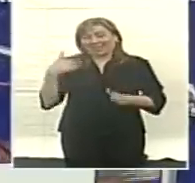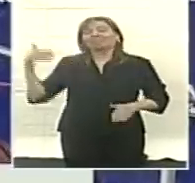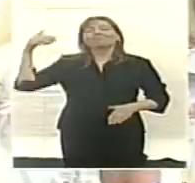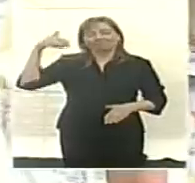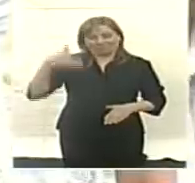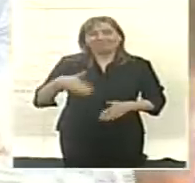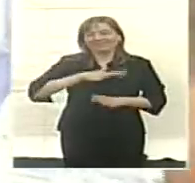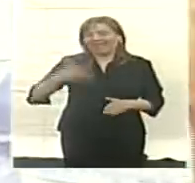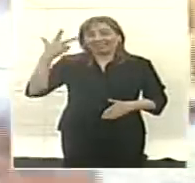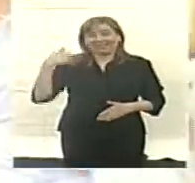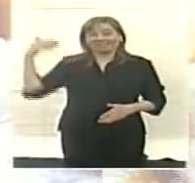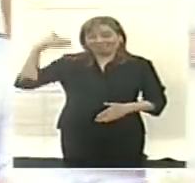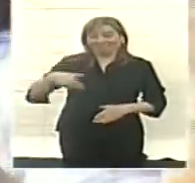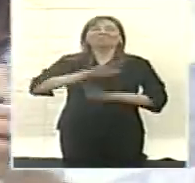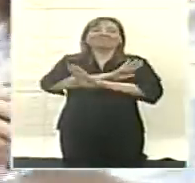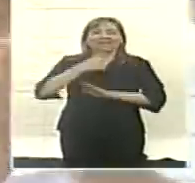poniéndola en marcha.